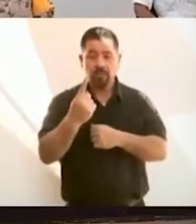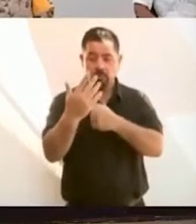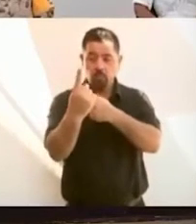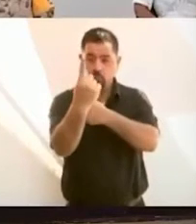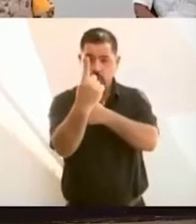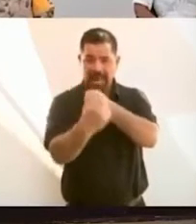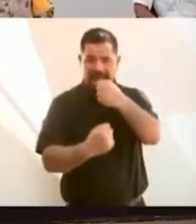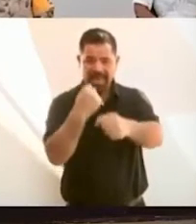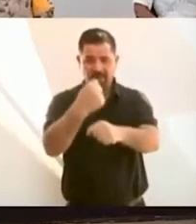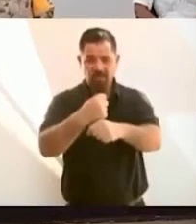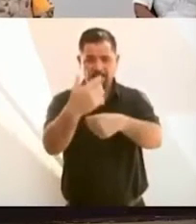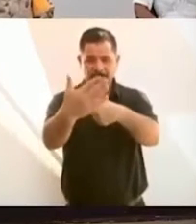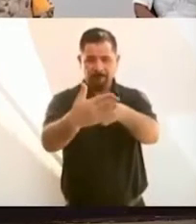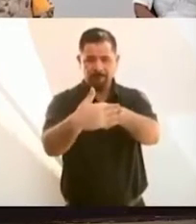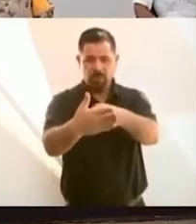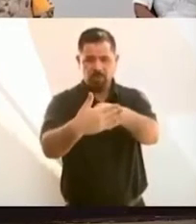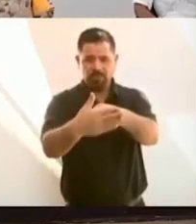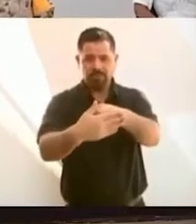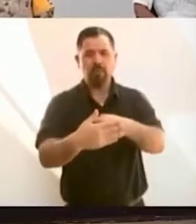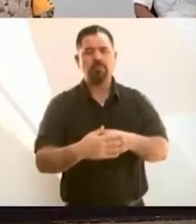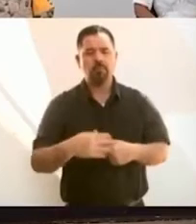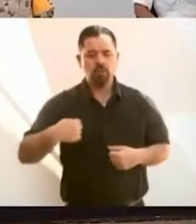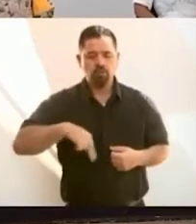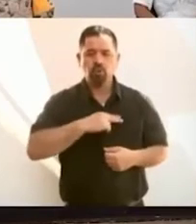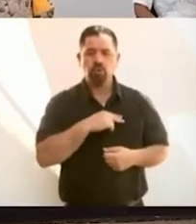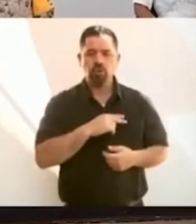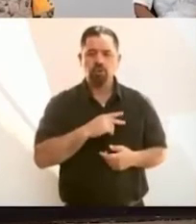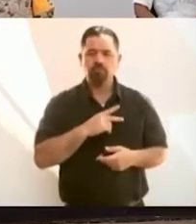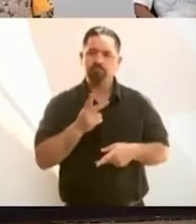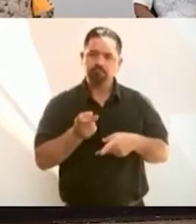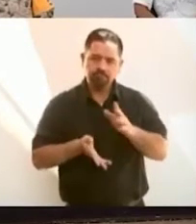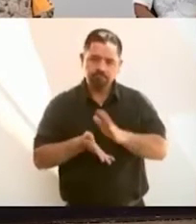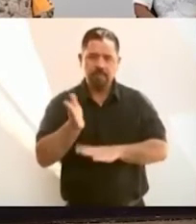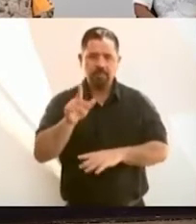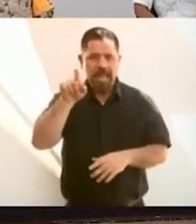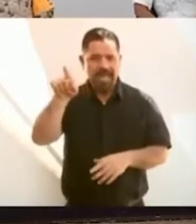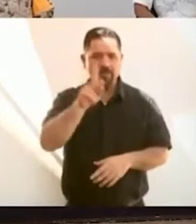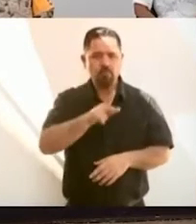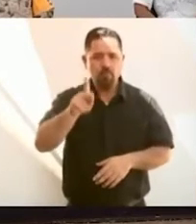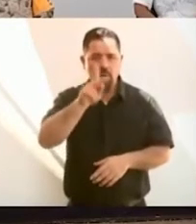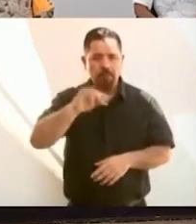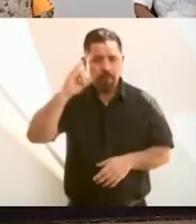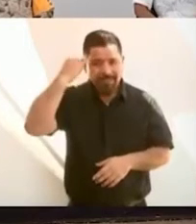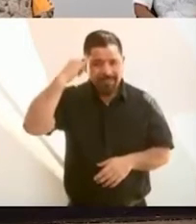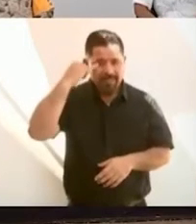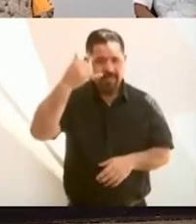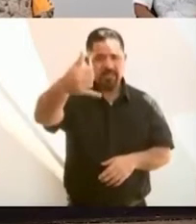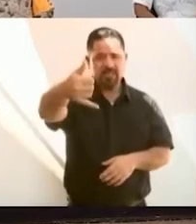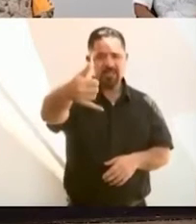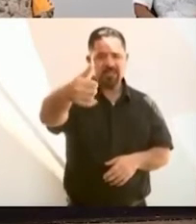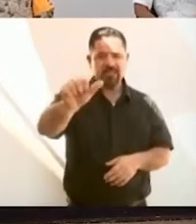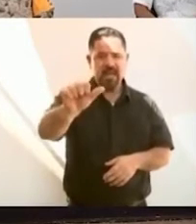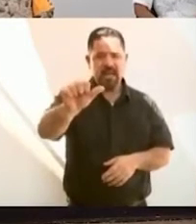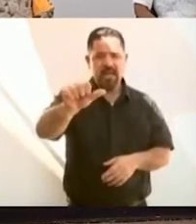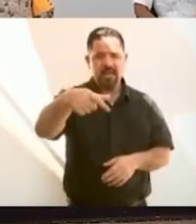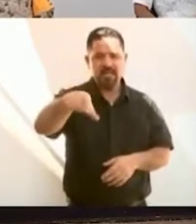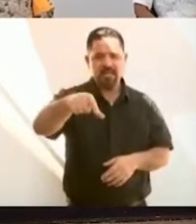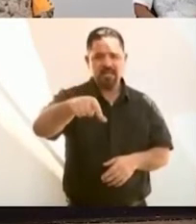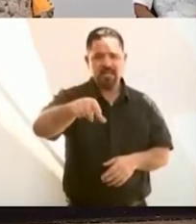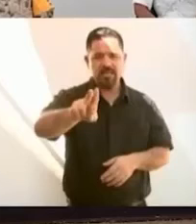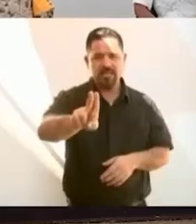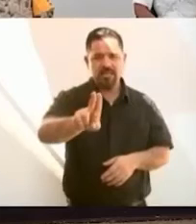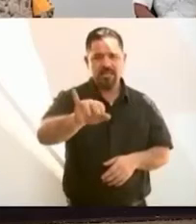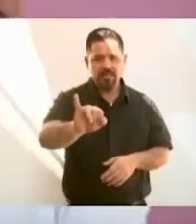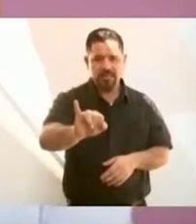a estar con los pueblos yaquis. El día 28 de